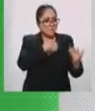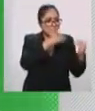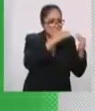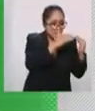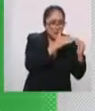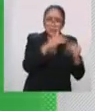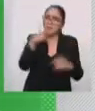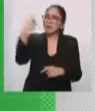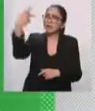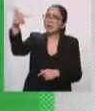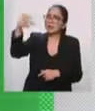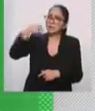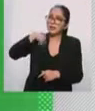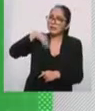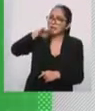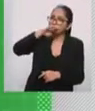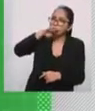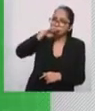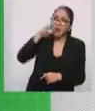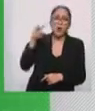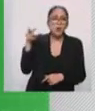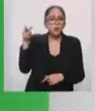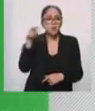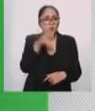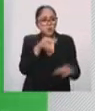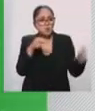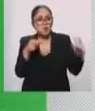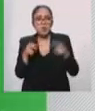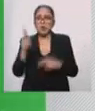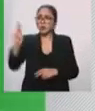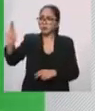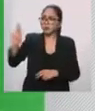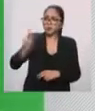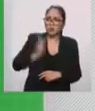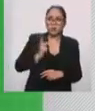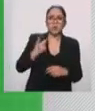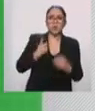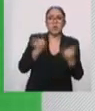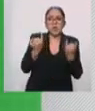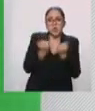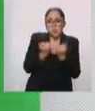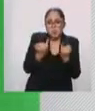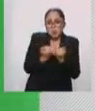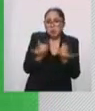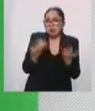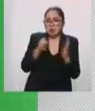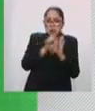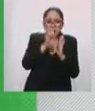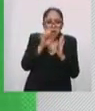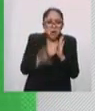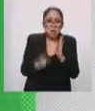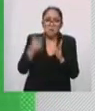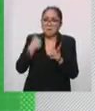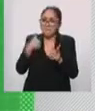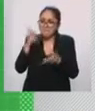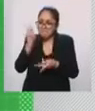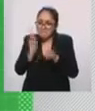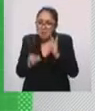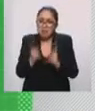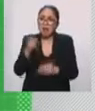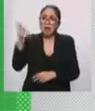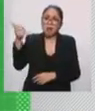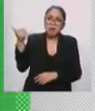los dos podemos estar viendo la misma pastorela, podemos estarlo comentando a través de nuestros dispositivos. Nosotros,